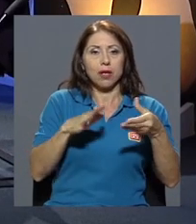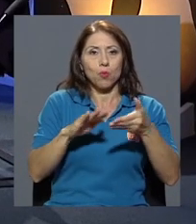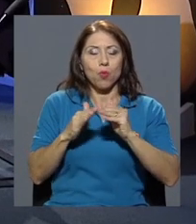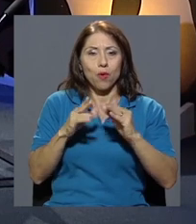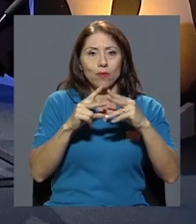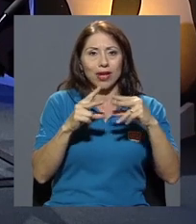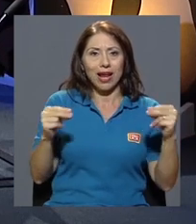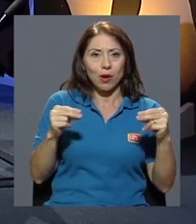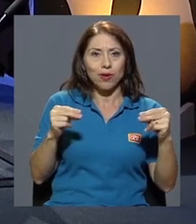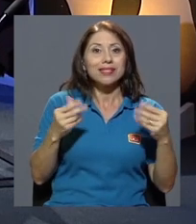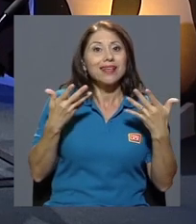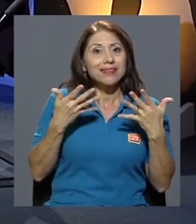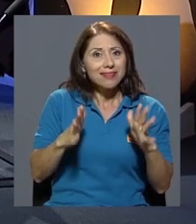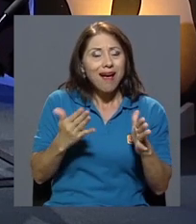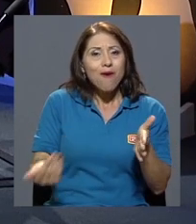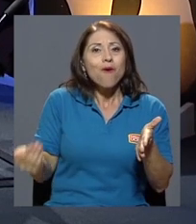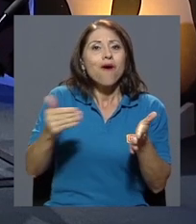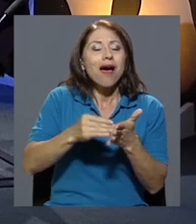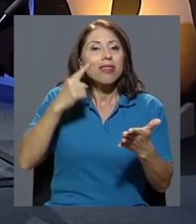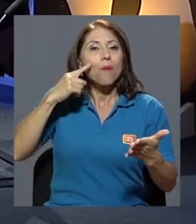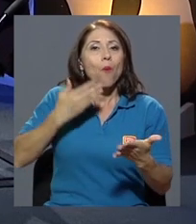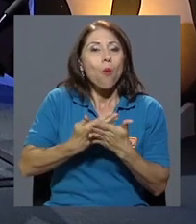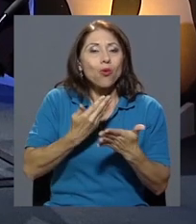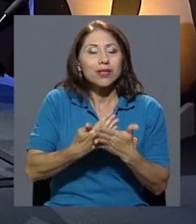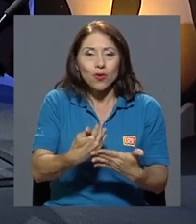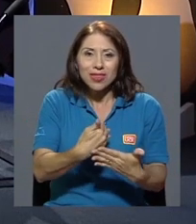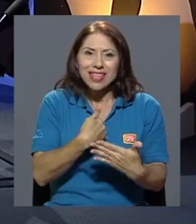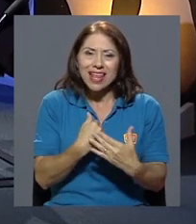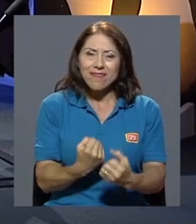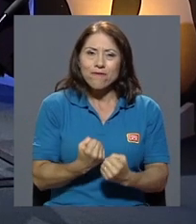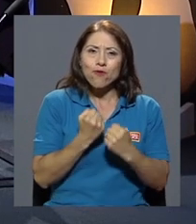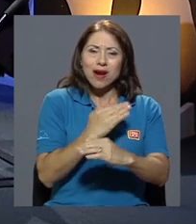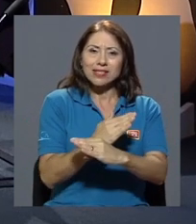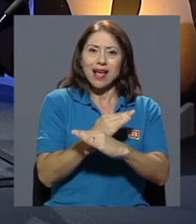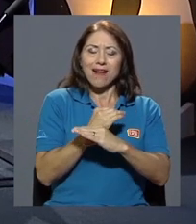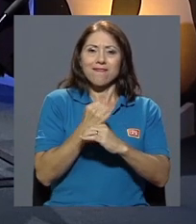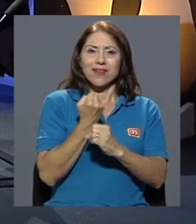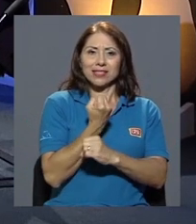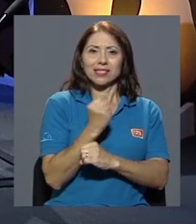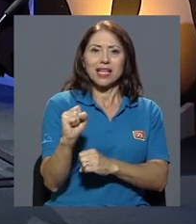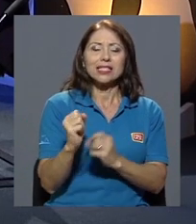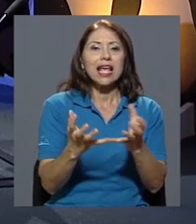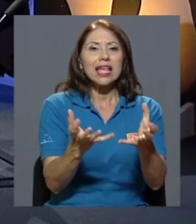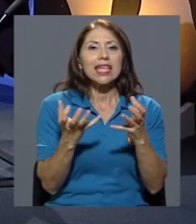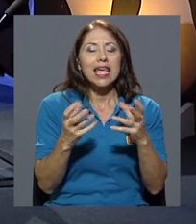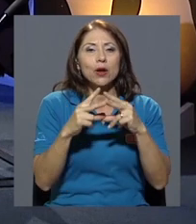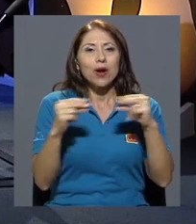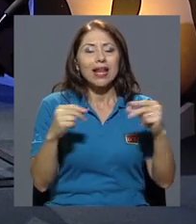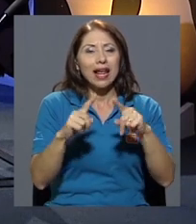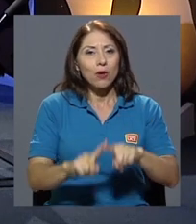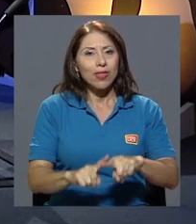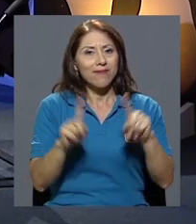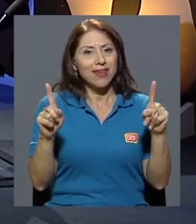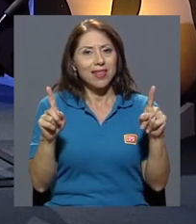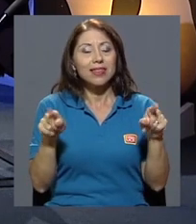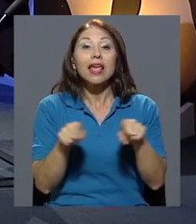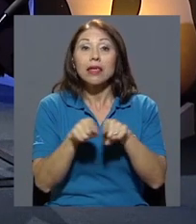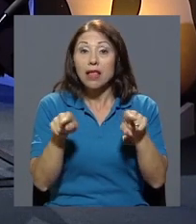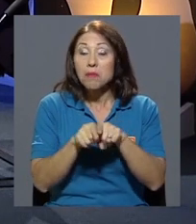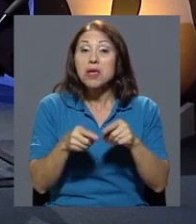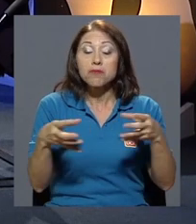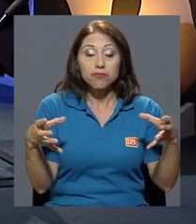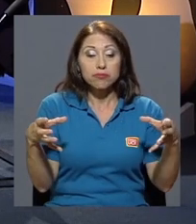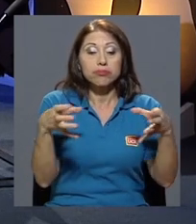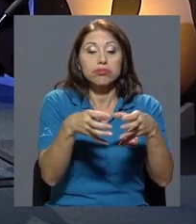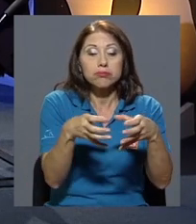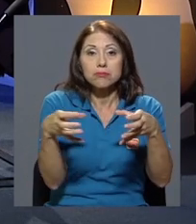demostrado que tiene fuerza, que tiene resistencia y que quiere una Nicaragua diferente. Sin embargo, también